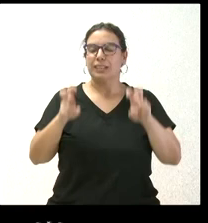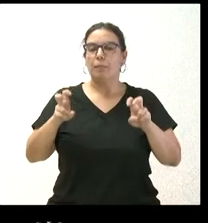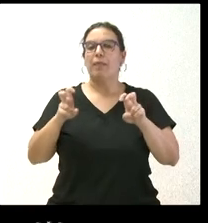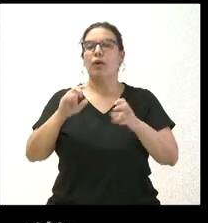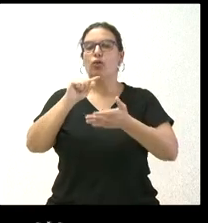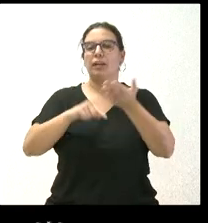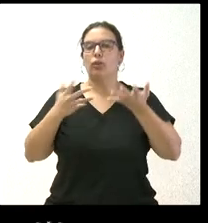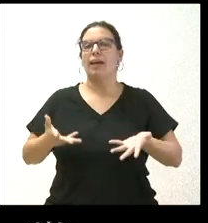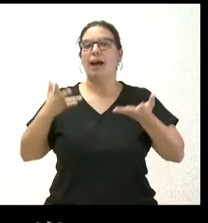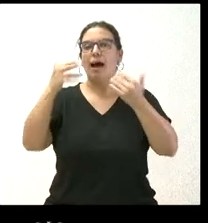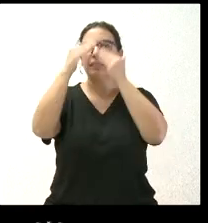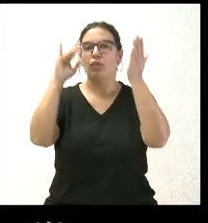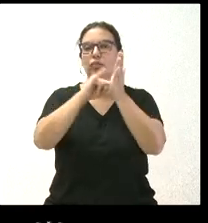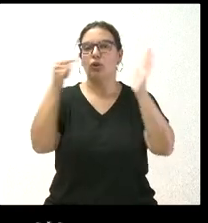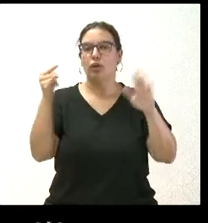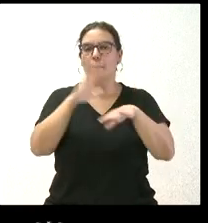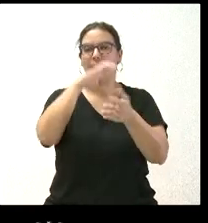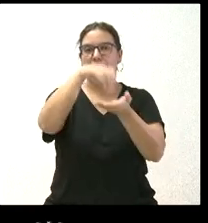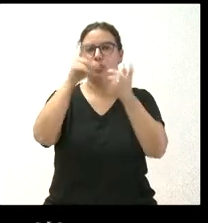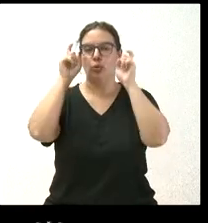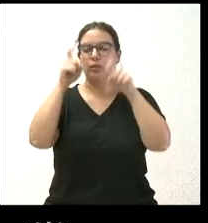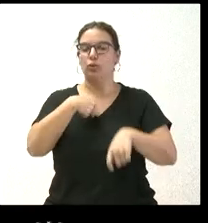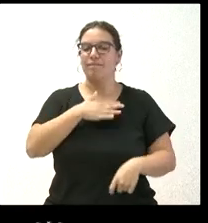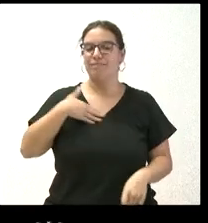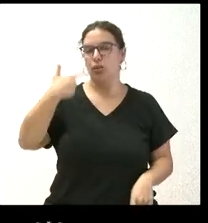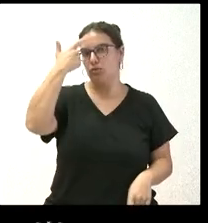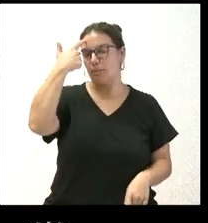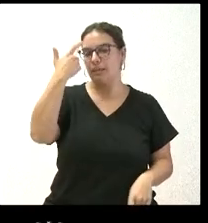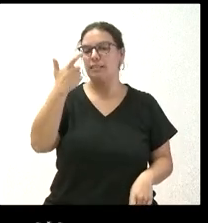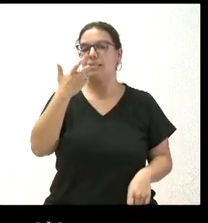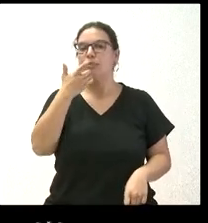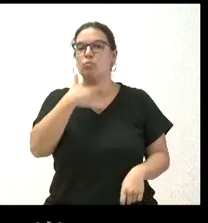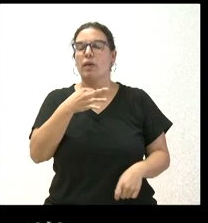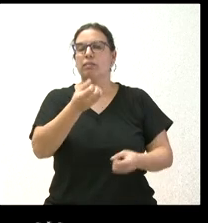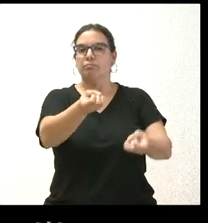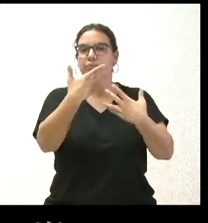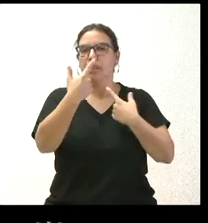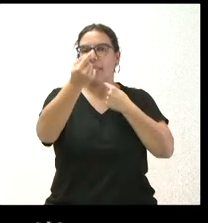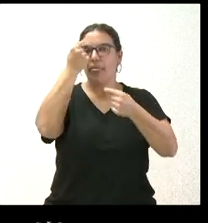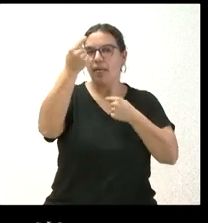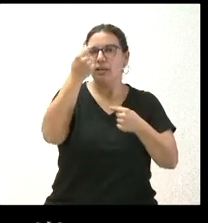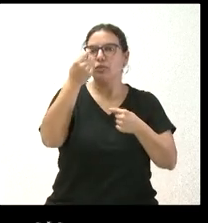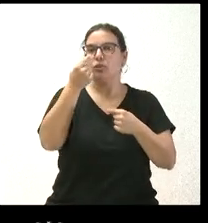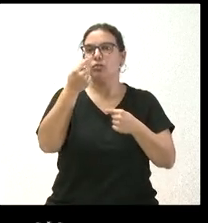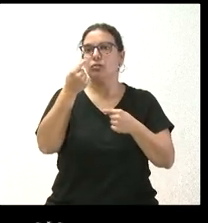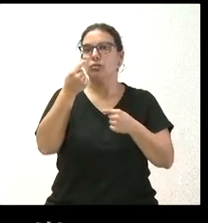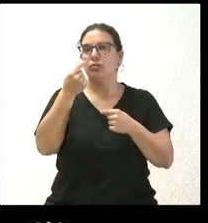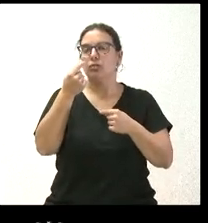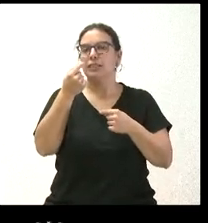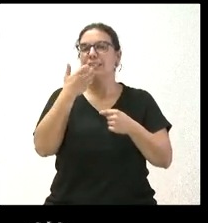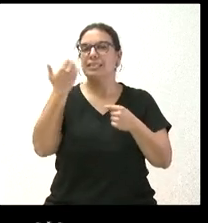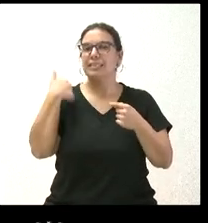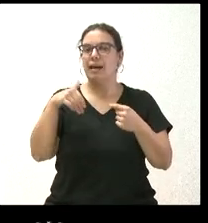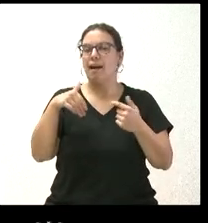educativos. Yo quisiera, por un lado, saber si tendrían datos para contarnos si se ha culminado, será por culminado ya,